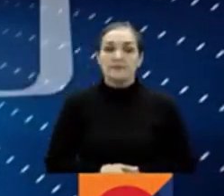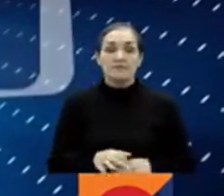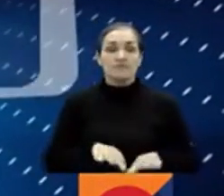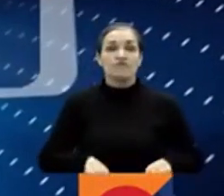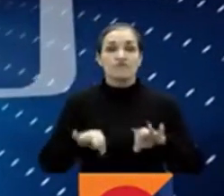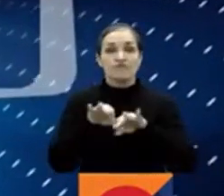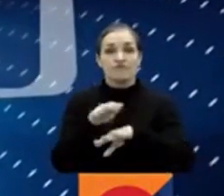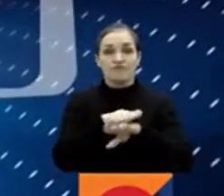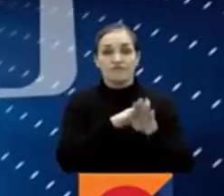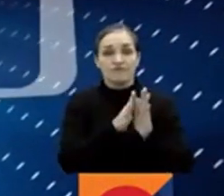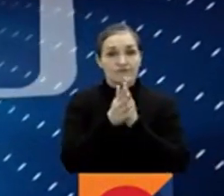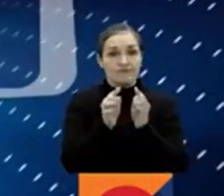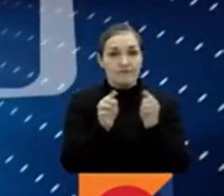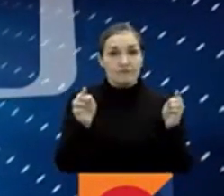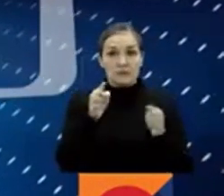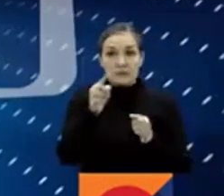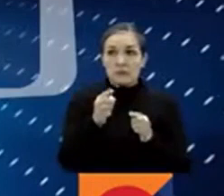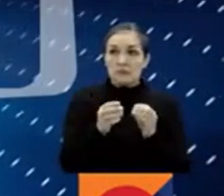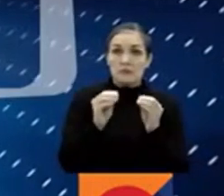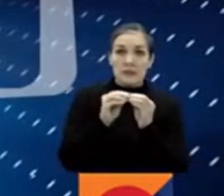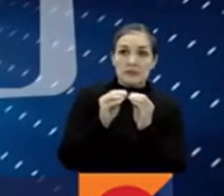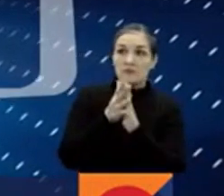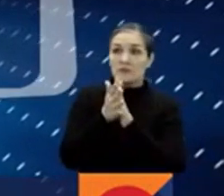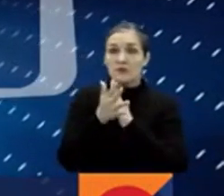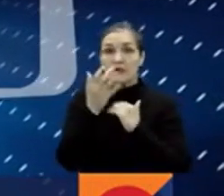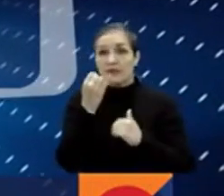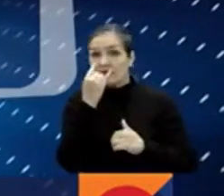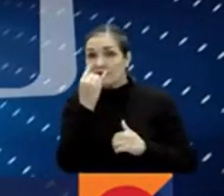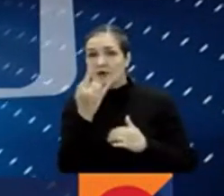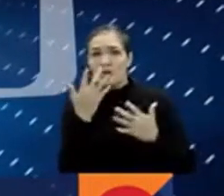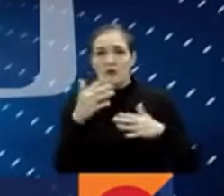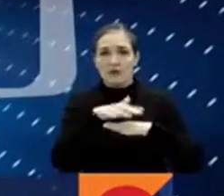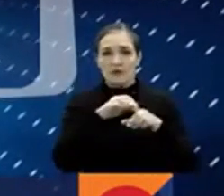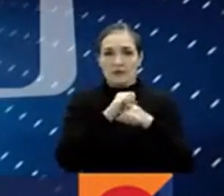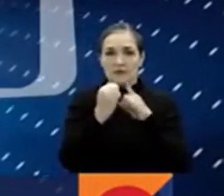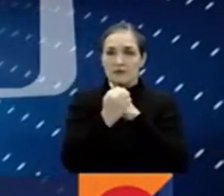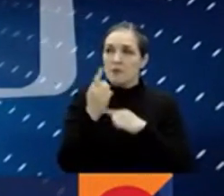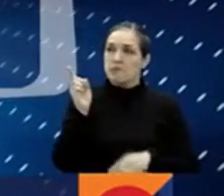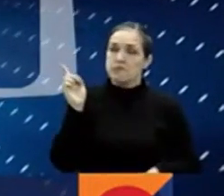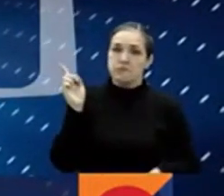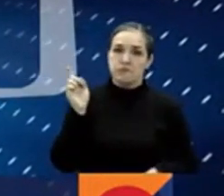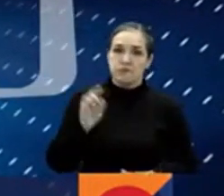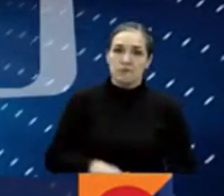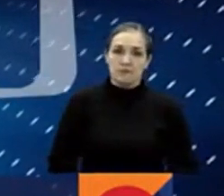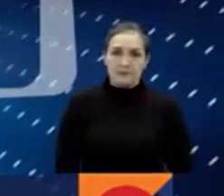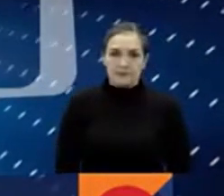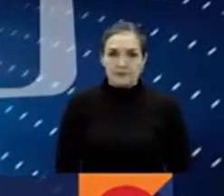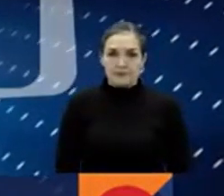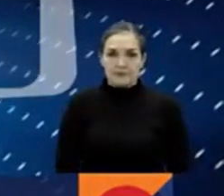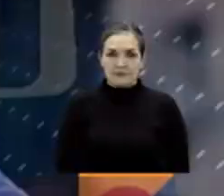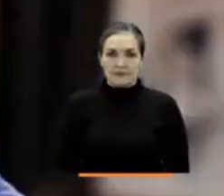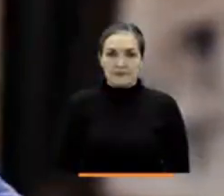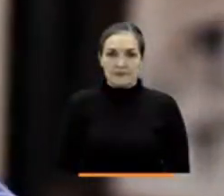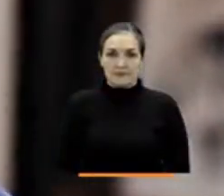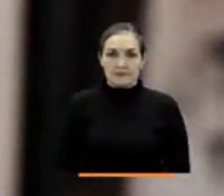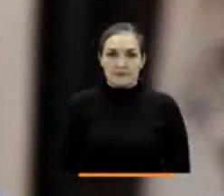importante, recuerden que si quieren seguir informados 24-7, nos encuentran en todas nuestras redes sociales como en TVC Noticias.